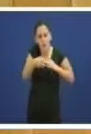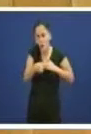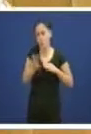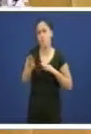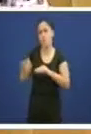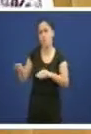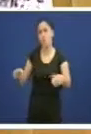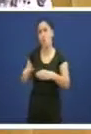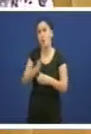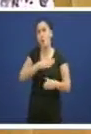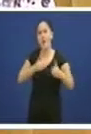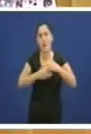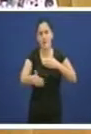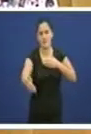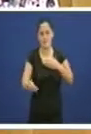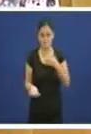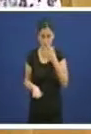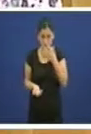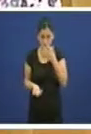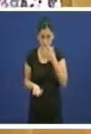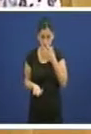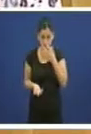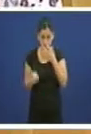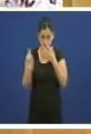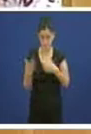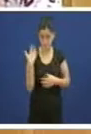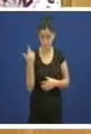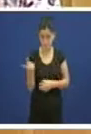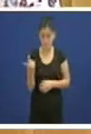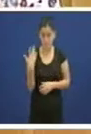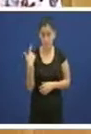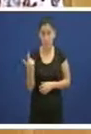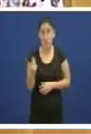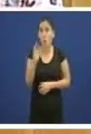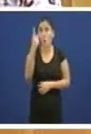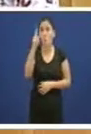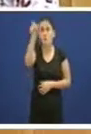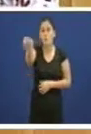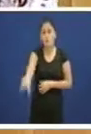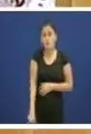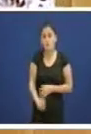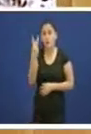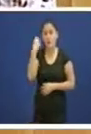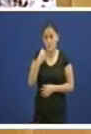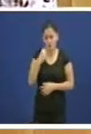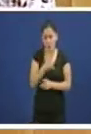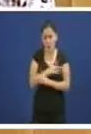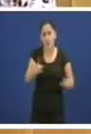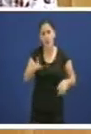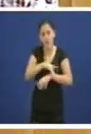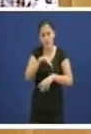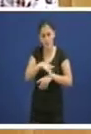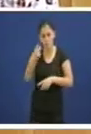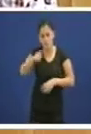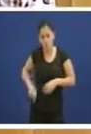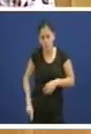pensan poñer en marcha onde un pensionista por larga enfermedade que cobra 300 euros